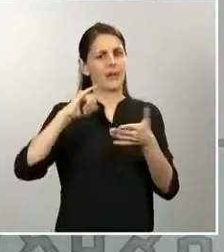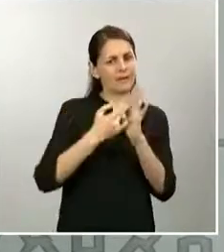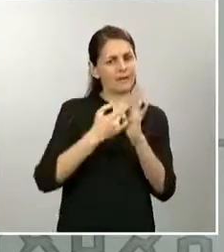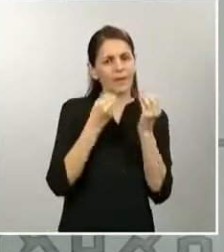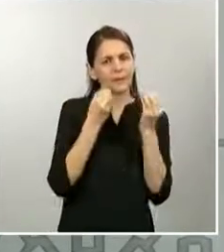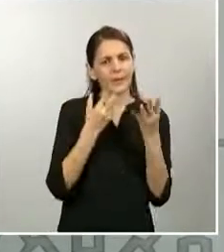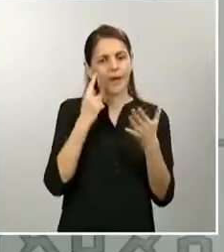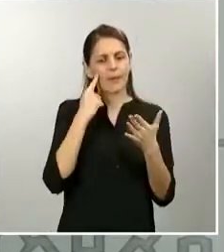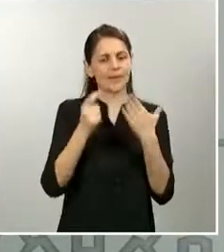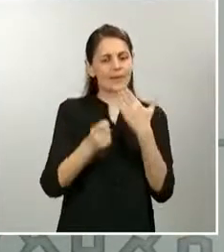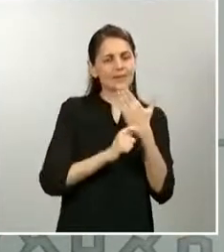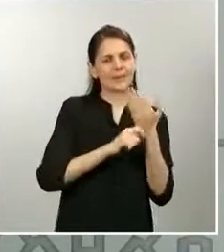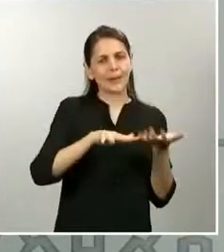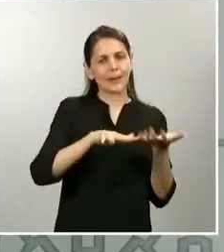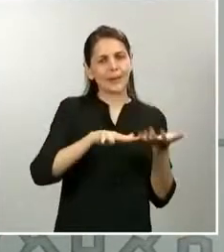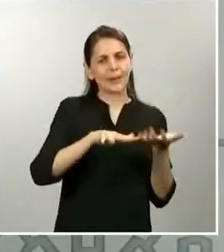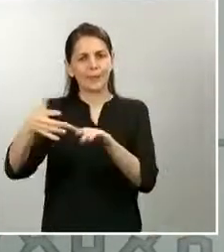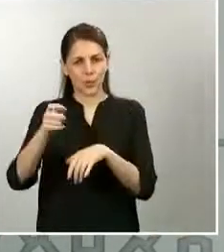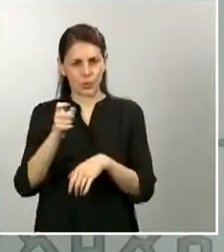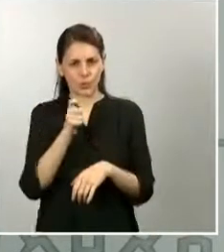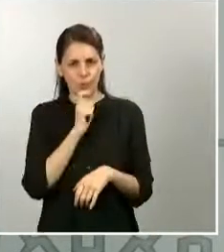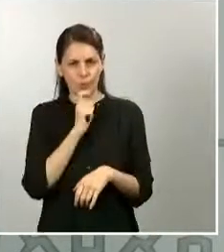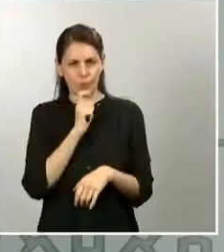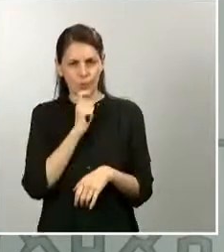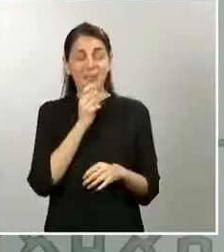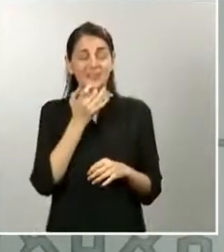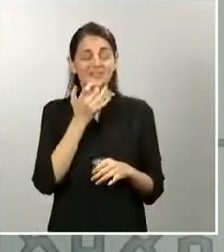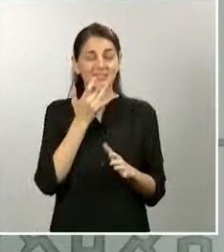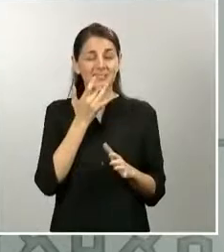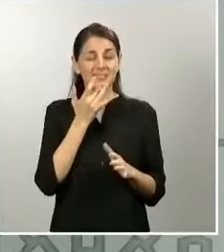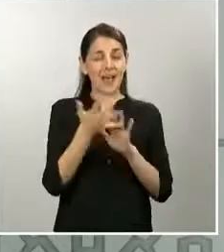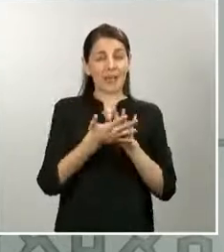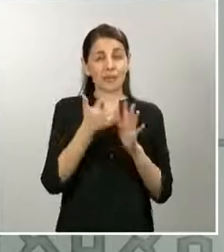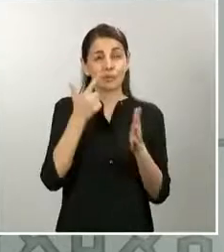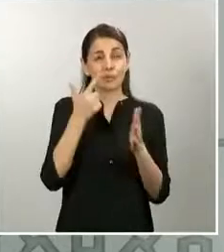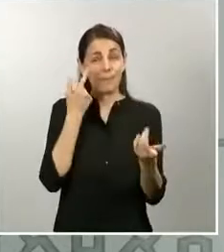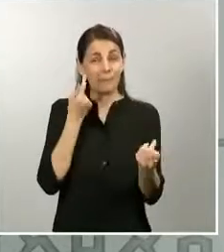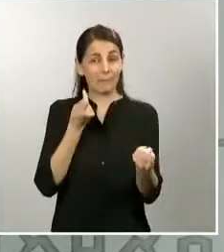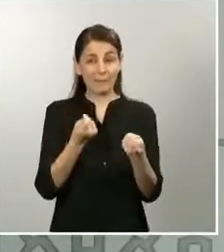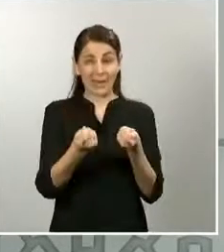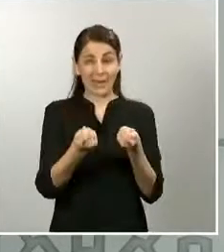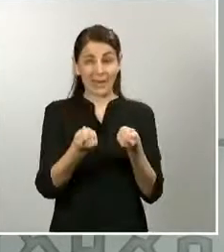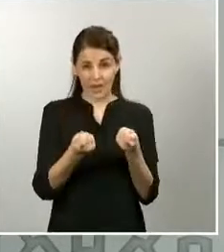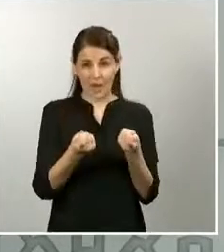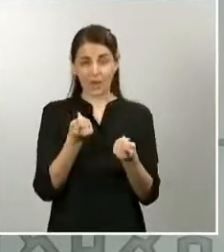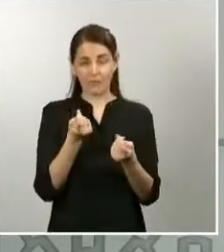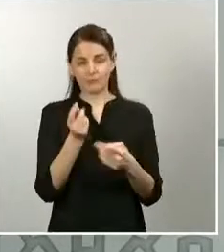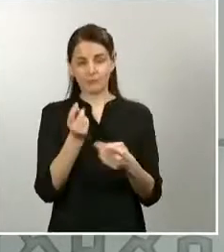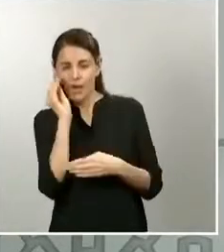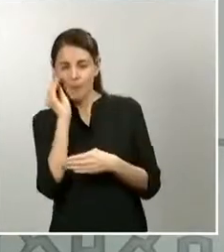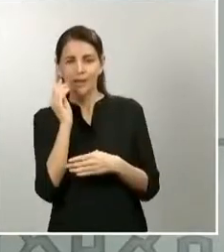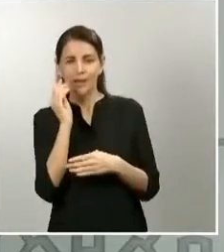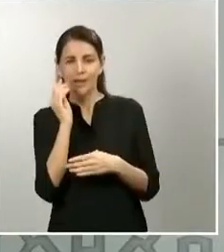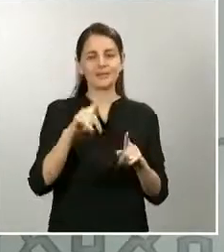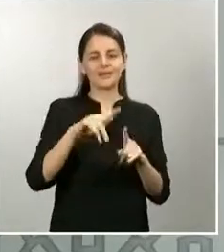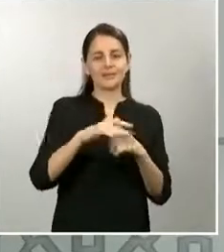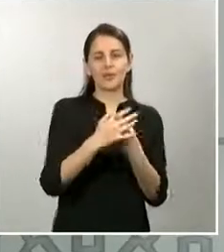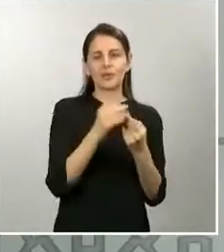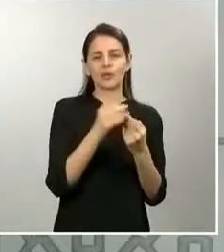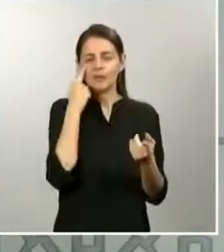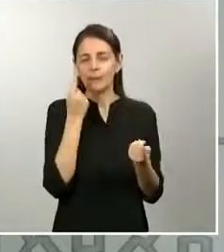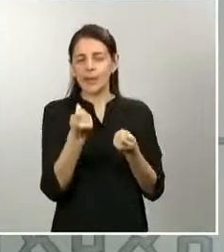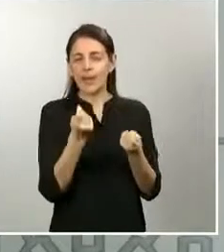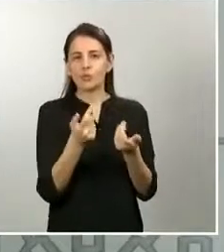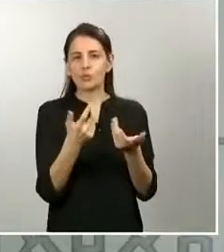en lo que se refiere a la vigilancia, a qué casos vamos a vigilar, habría como dos estrategias